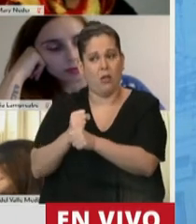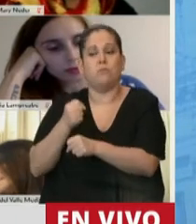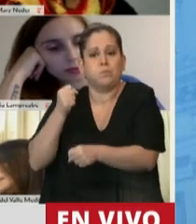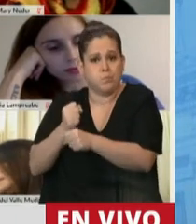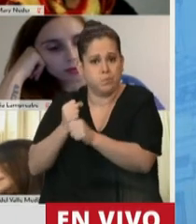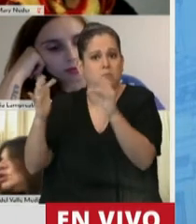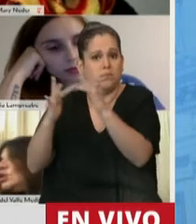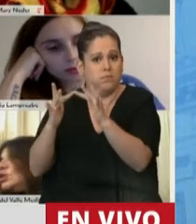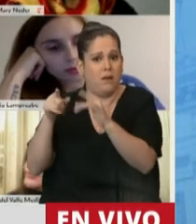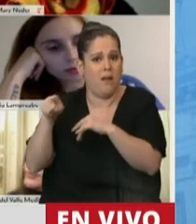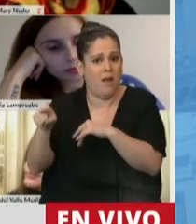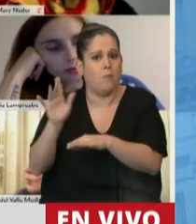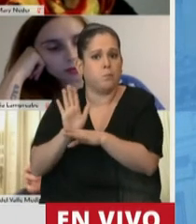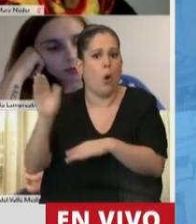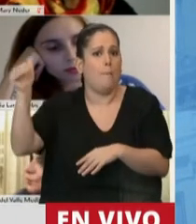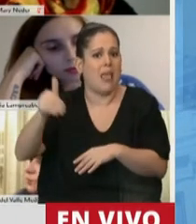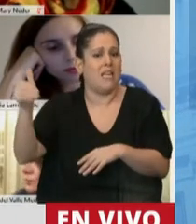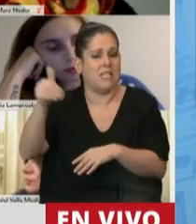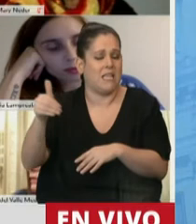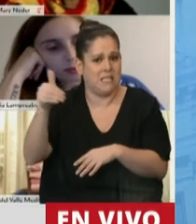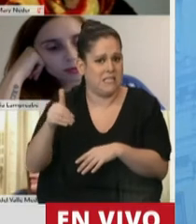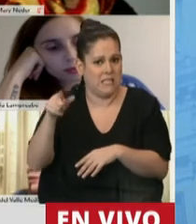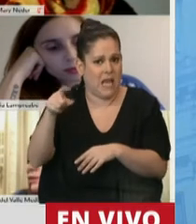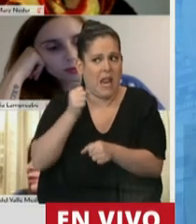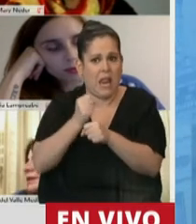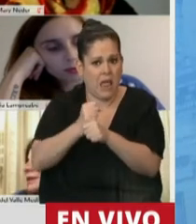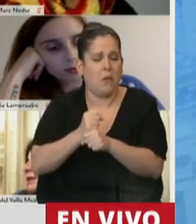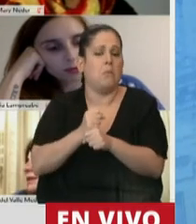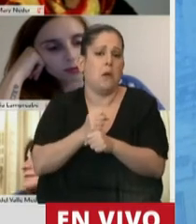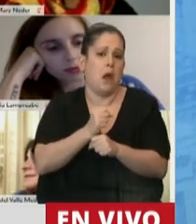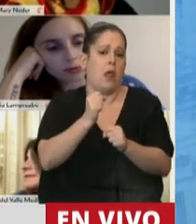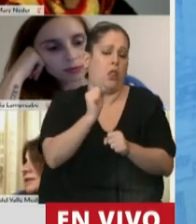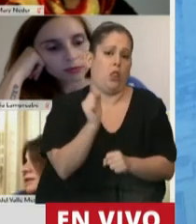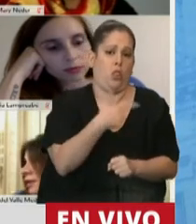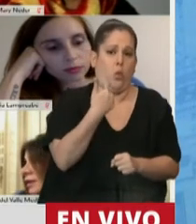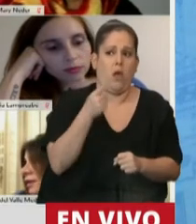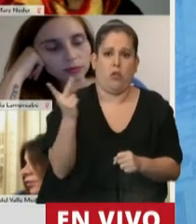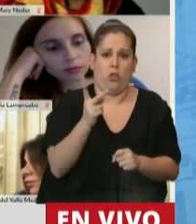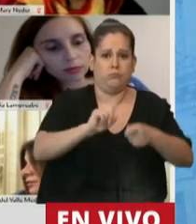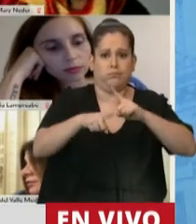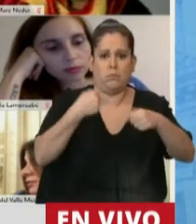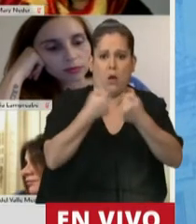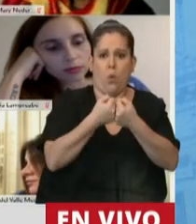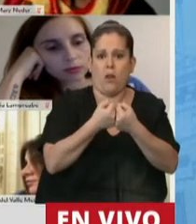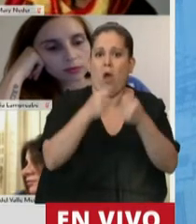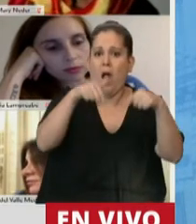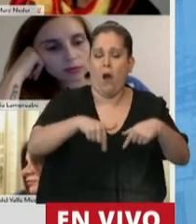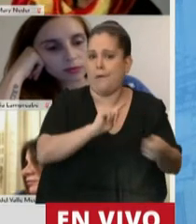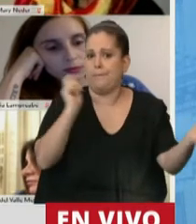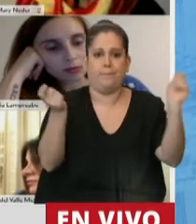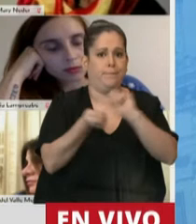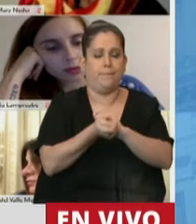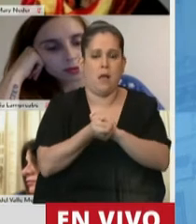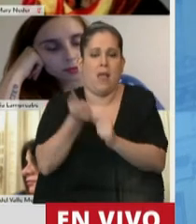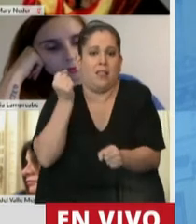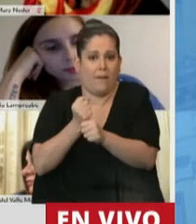hoy en forma presencial y que con acuerdo con el empleador pasa a prestar los mismos servicios, pero de manera